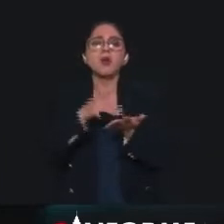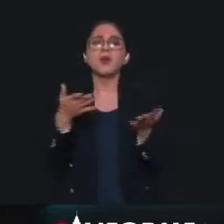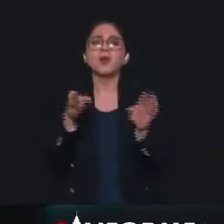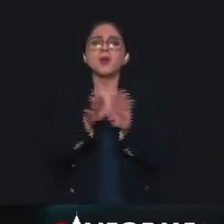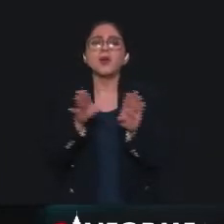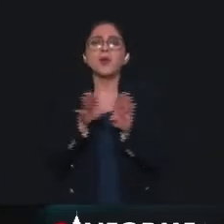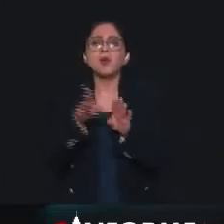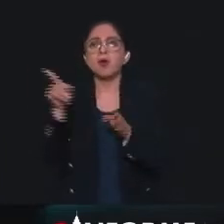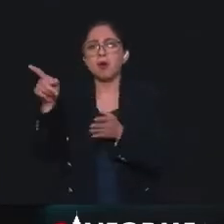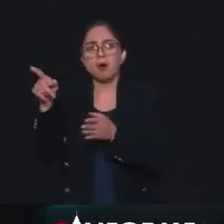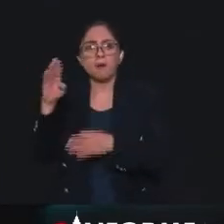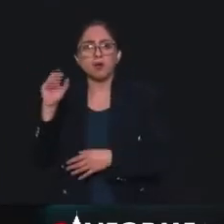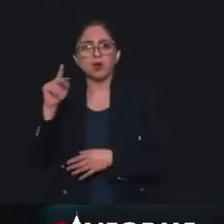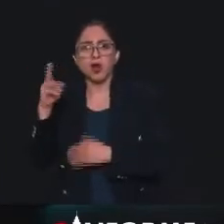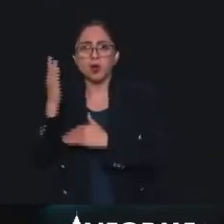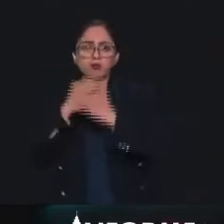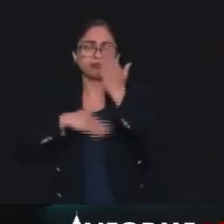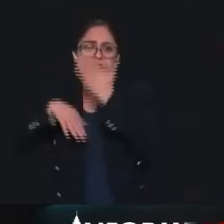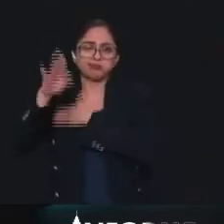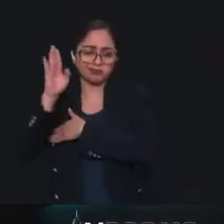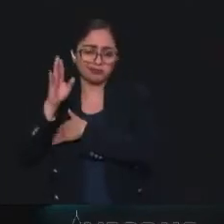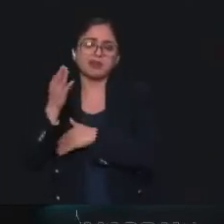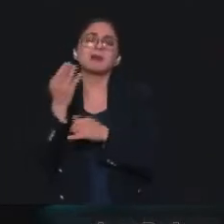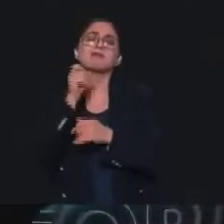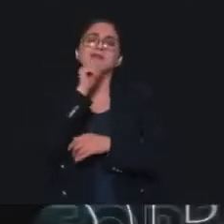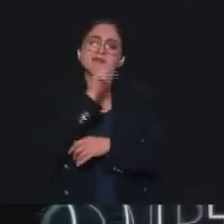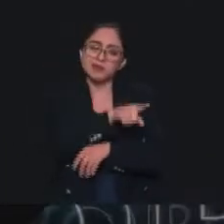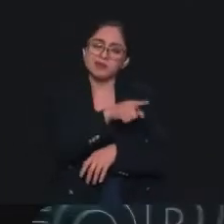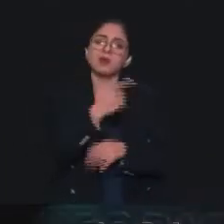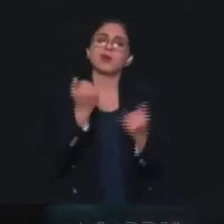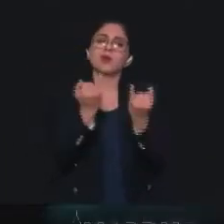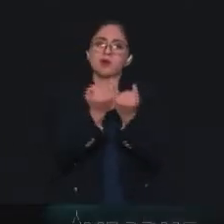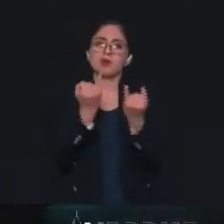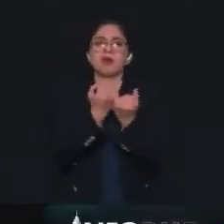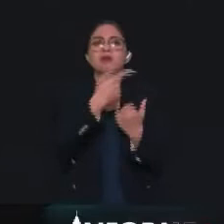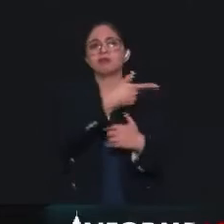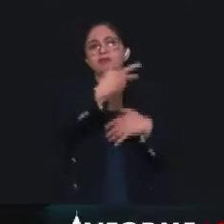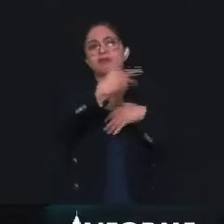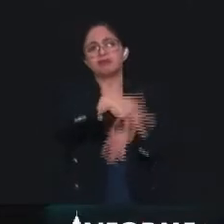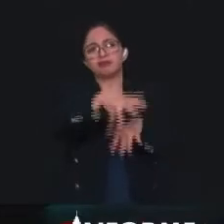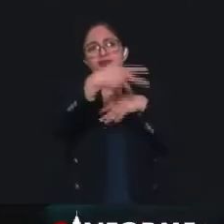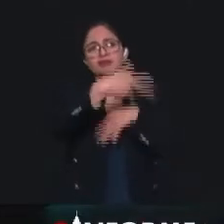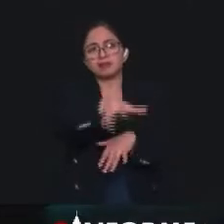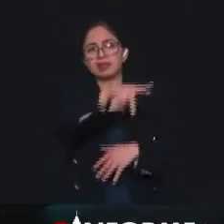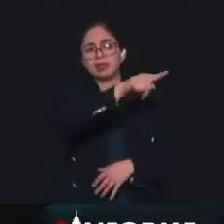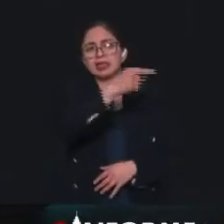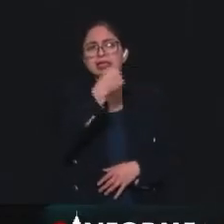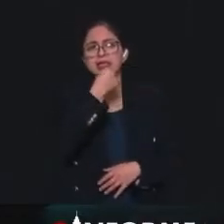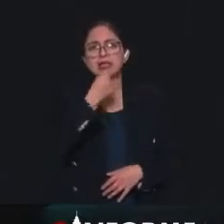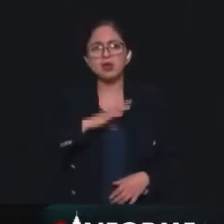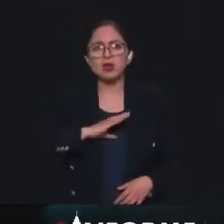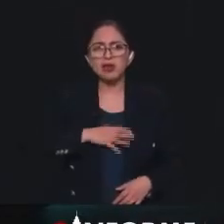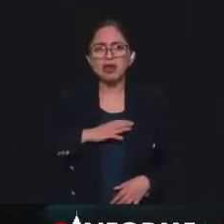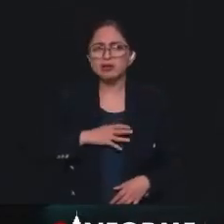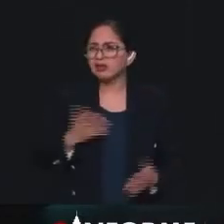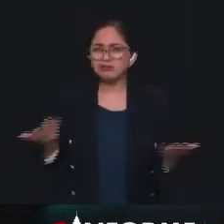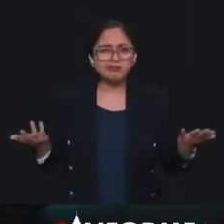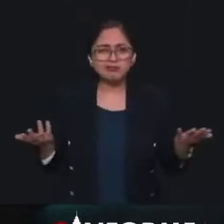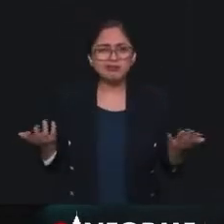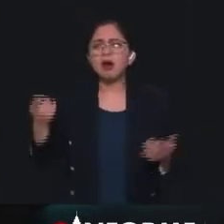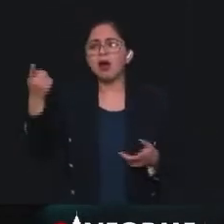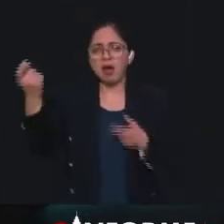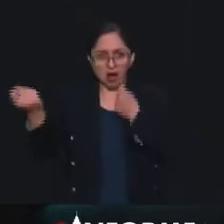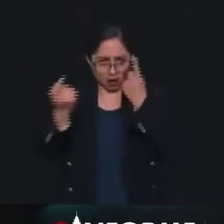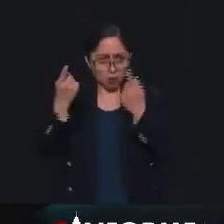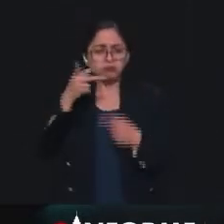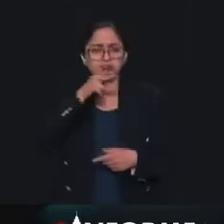régimen de Bolsonaro. Y creo que se liga mucho con lo que está ocurriendo ahora mismo, con las protestas de los niños con cáceres, que digamos, los padres pueden